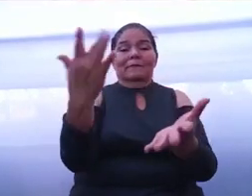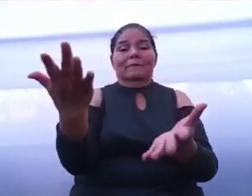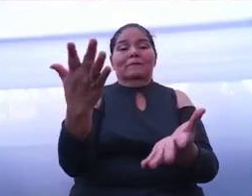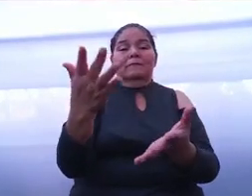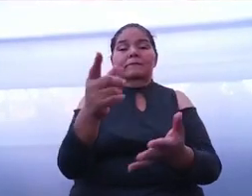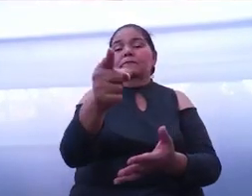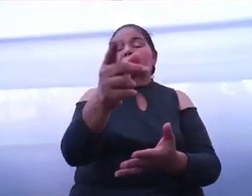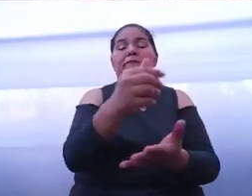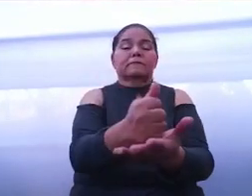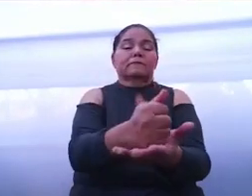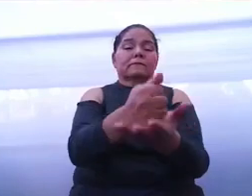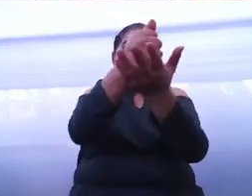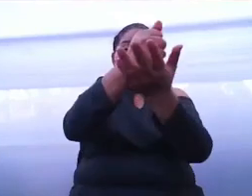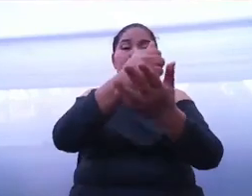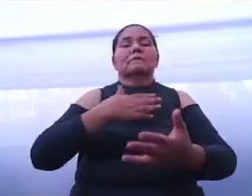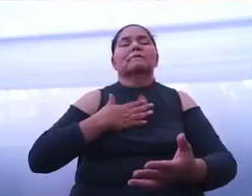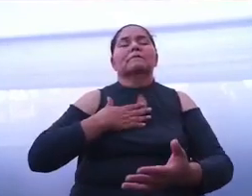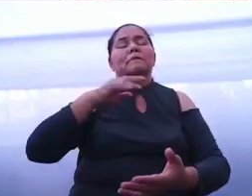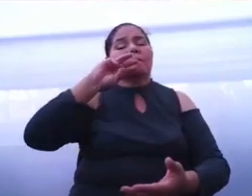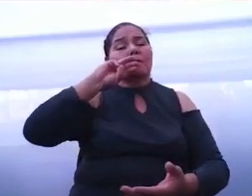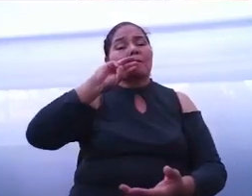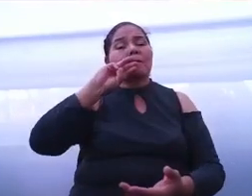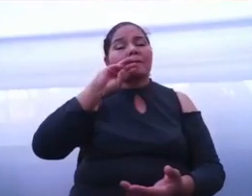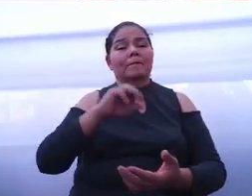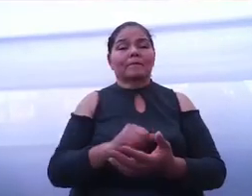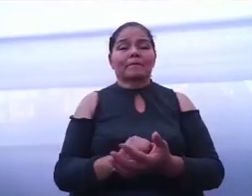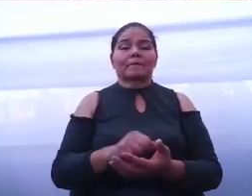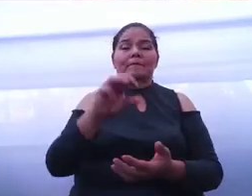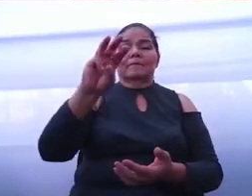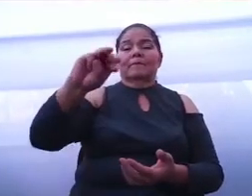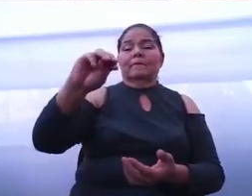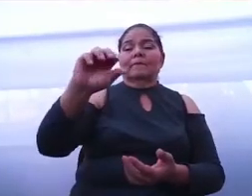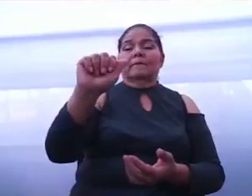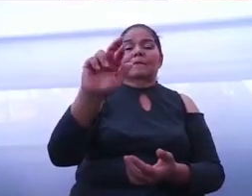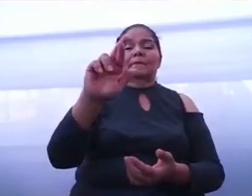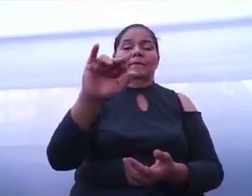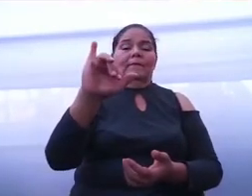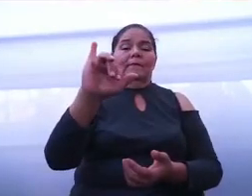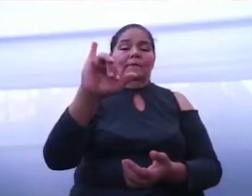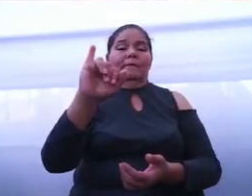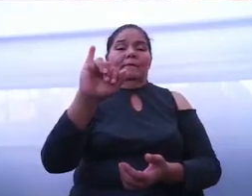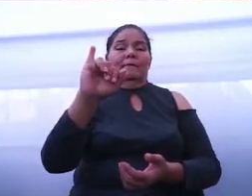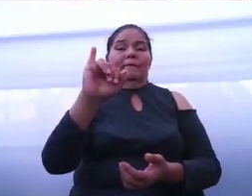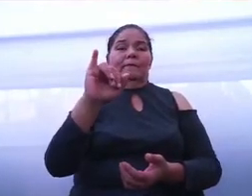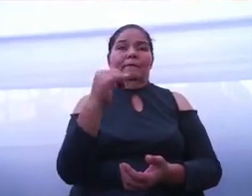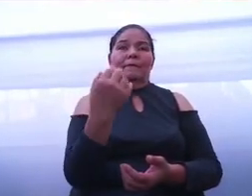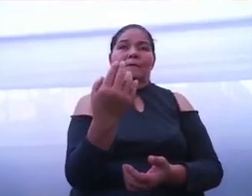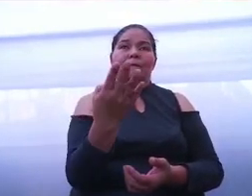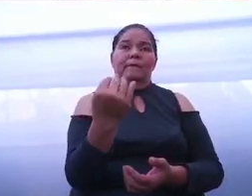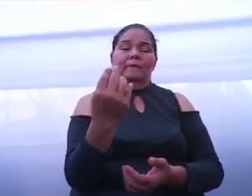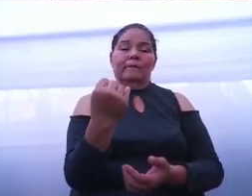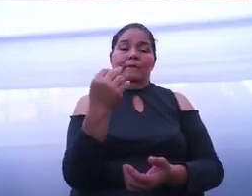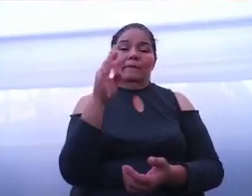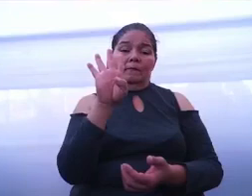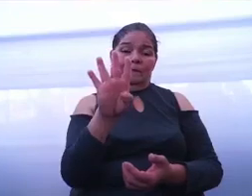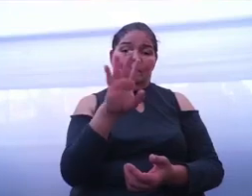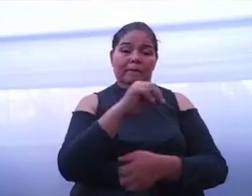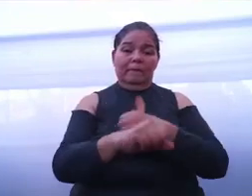Agradezco a mi madre Mari, 94 años tiene. A mis hijos,